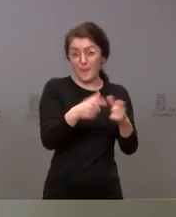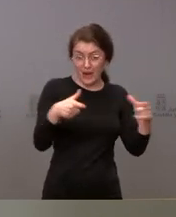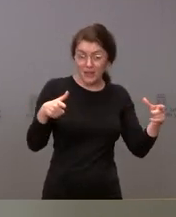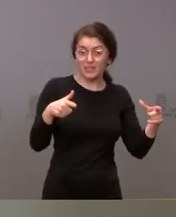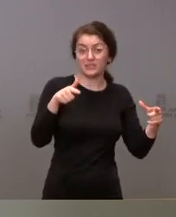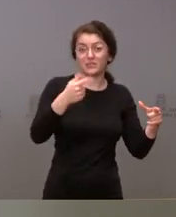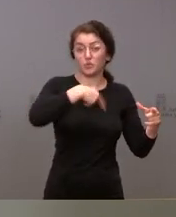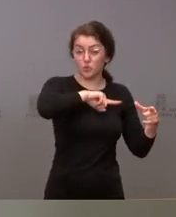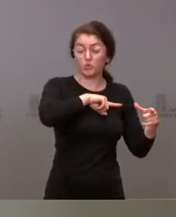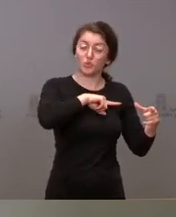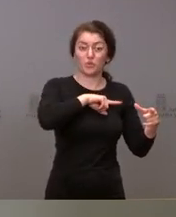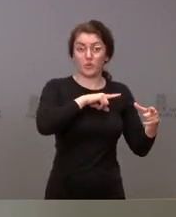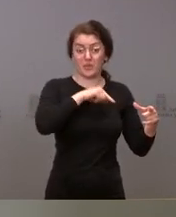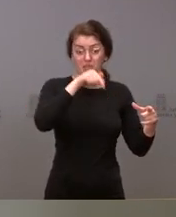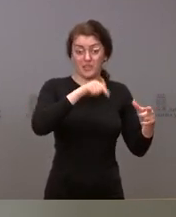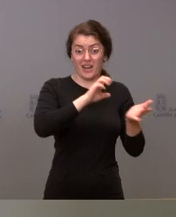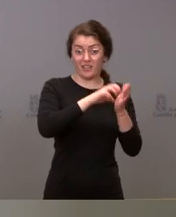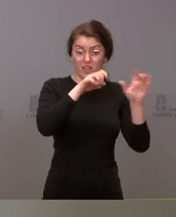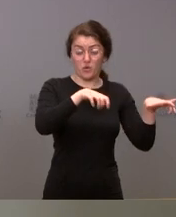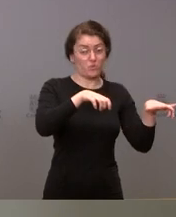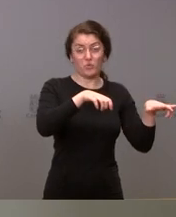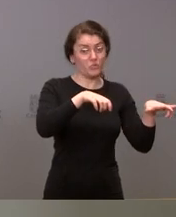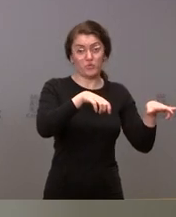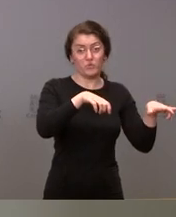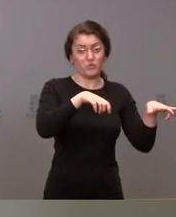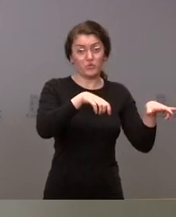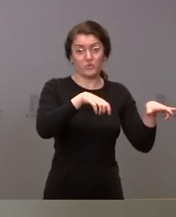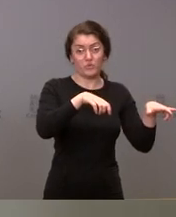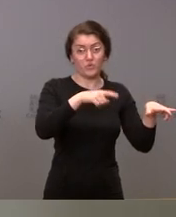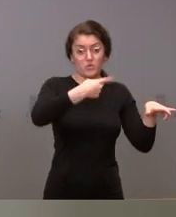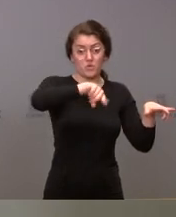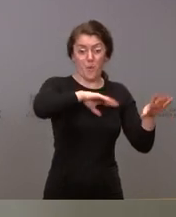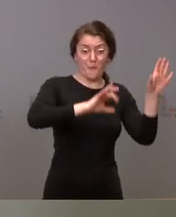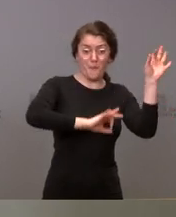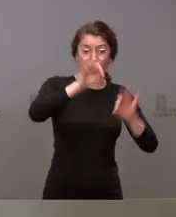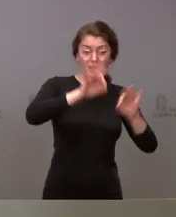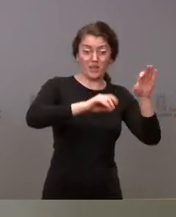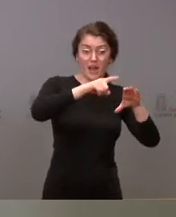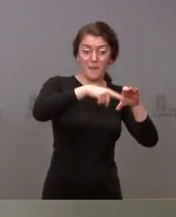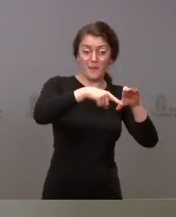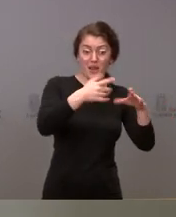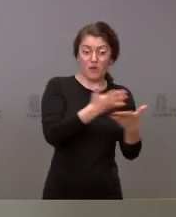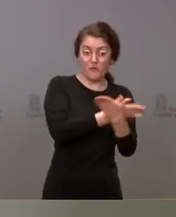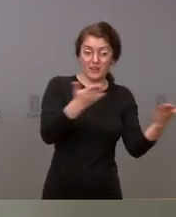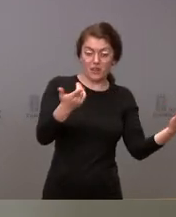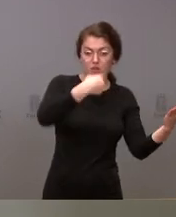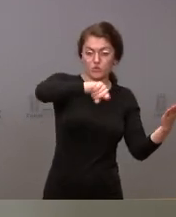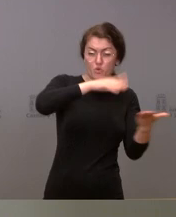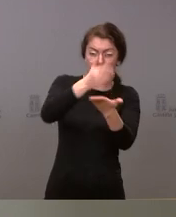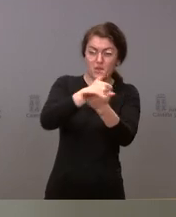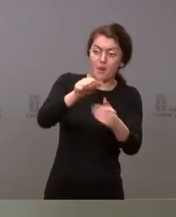la comunidad autónoma que tiene mayor porcentaje de plazas ofertadas con respecto a las acreditadas